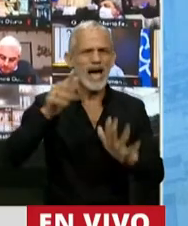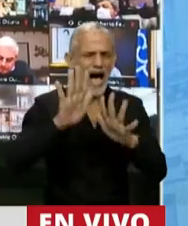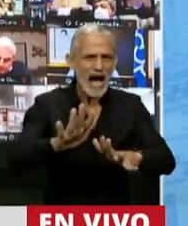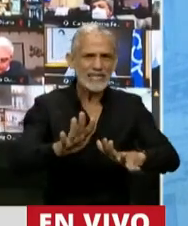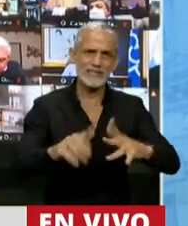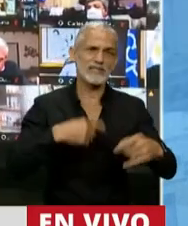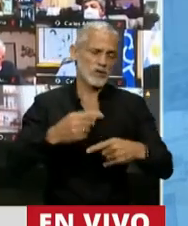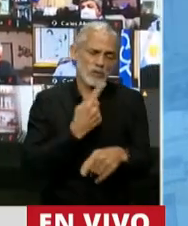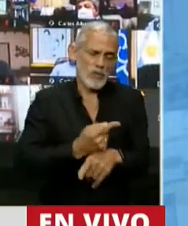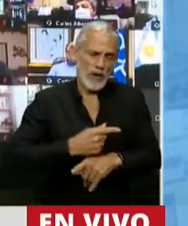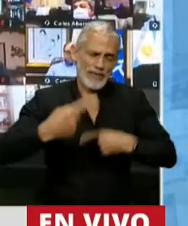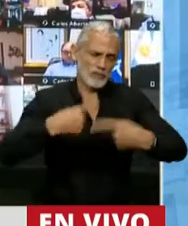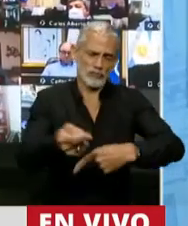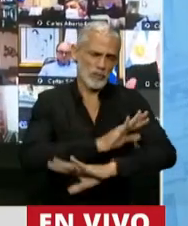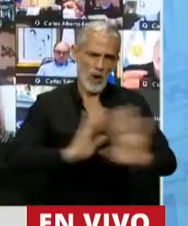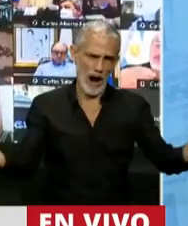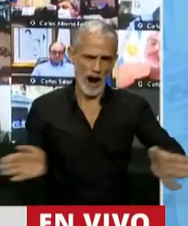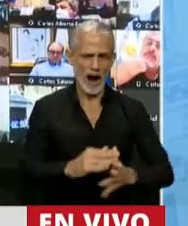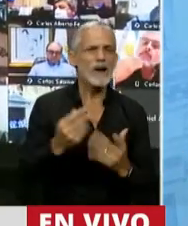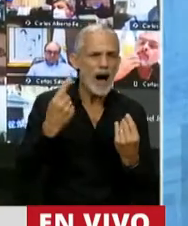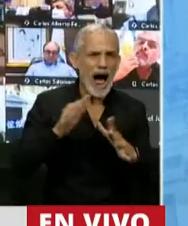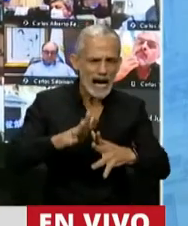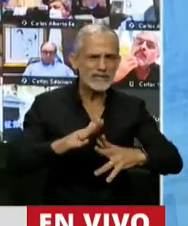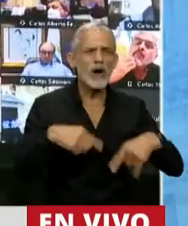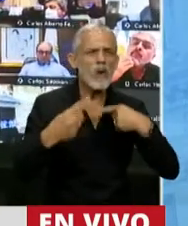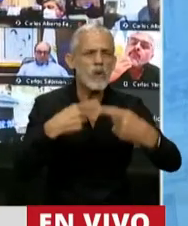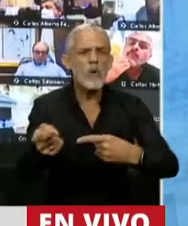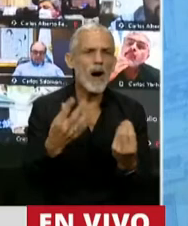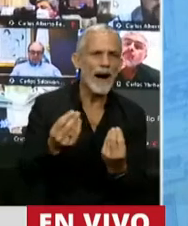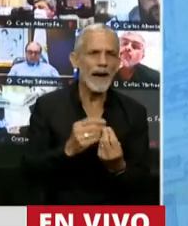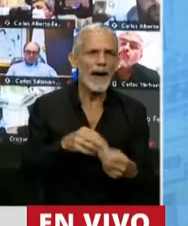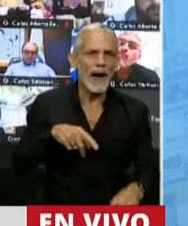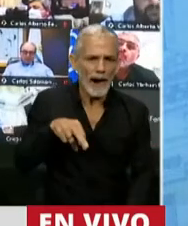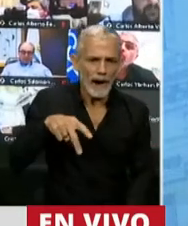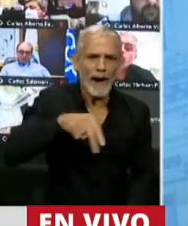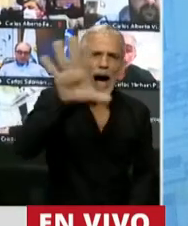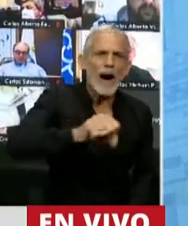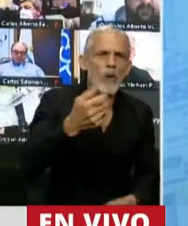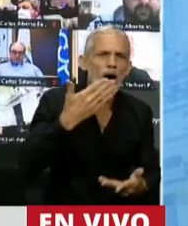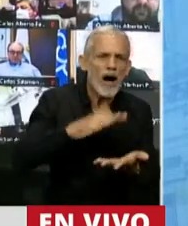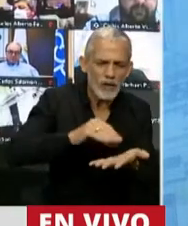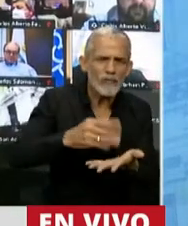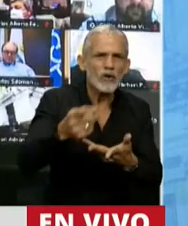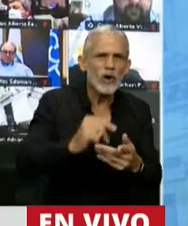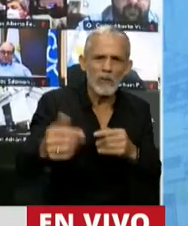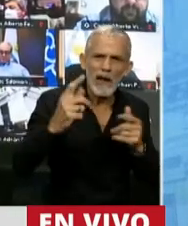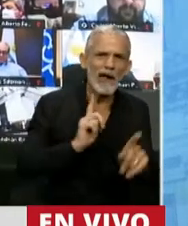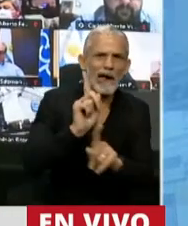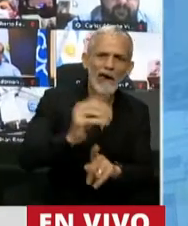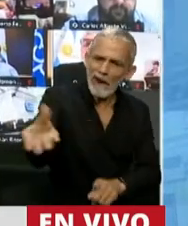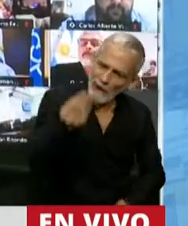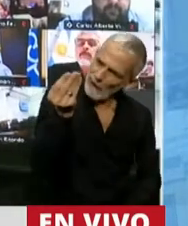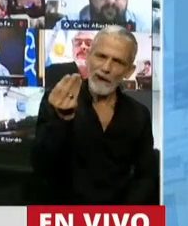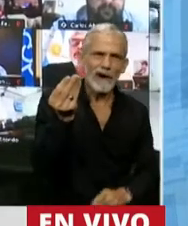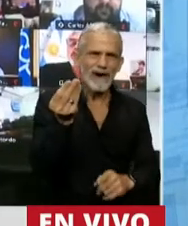no se puede seguir, no podemos ir a pie a su recinto a